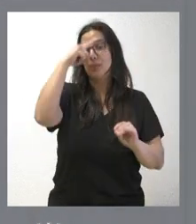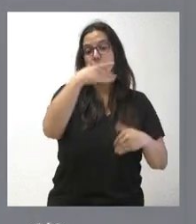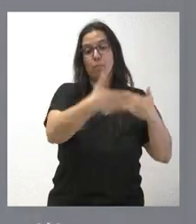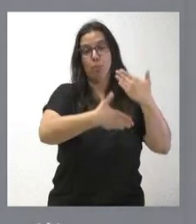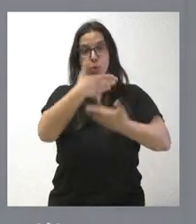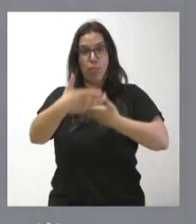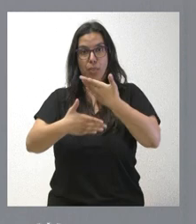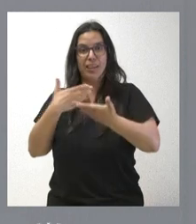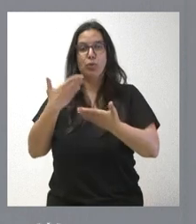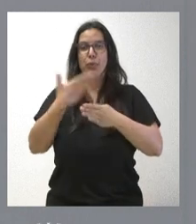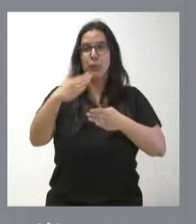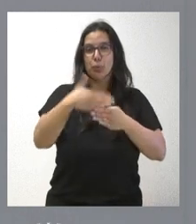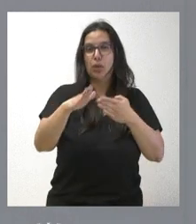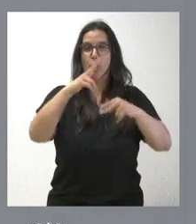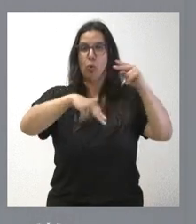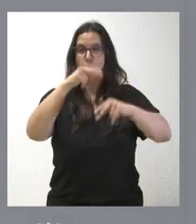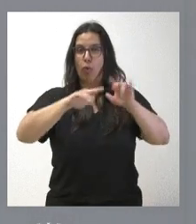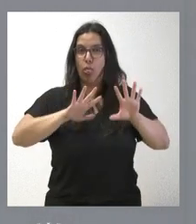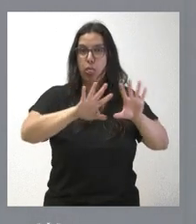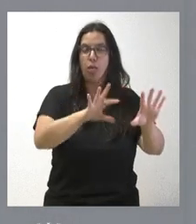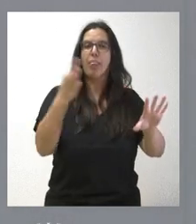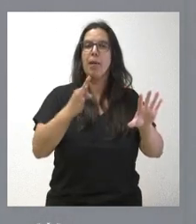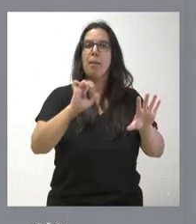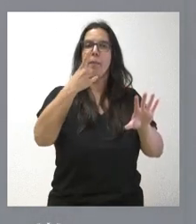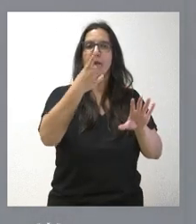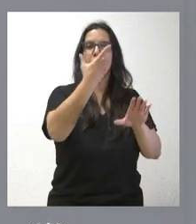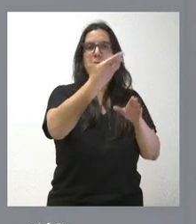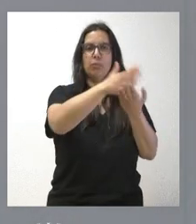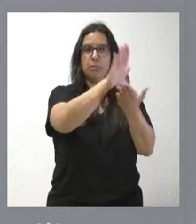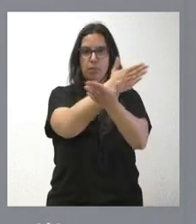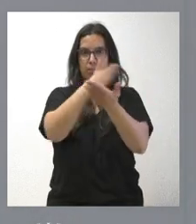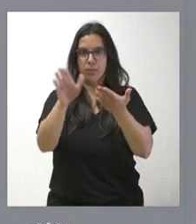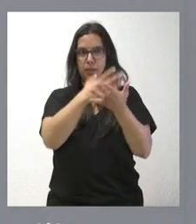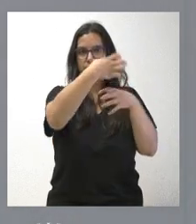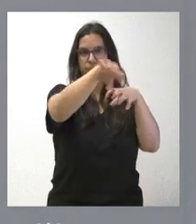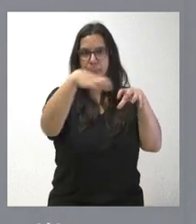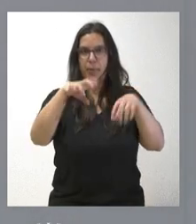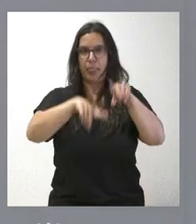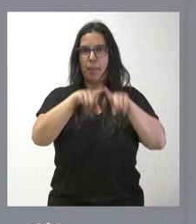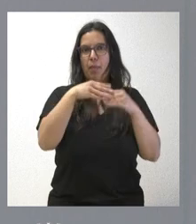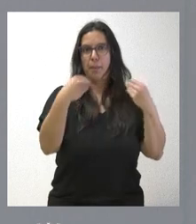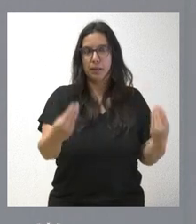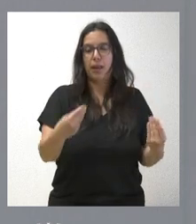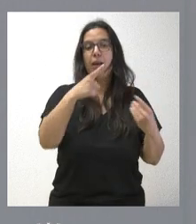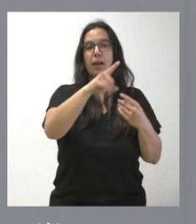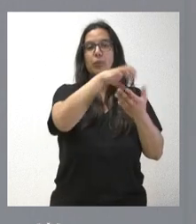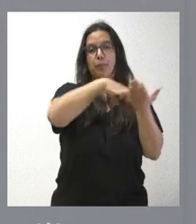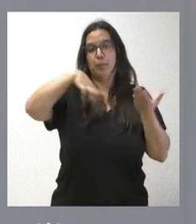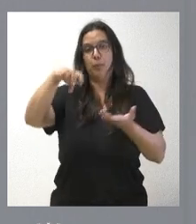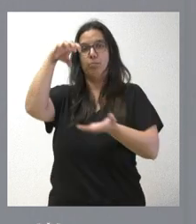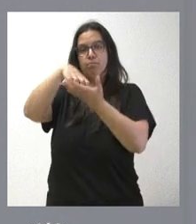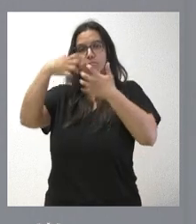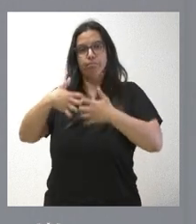de residuos de construcción lleva una separación en la fuente. Esto se destina a una planta de reciclaje